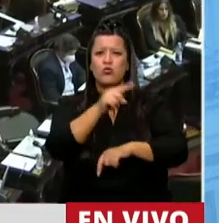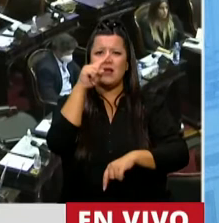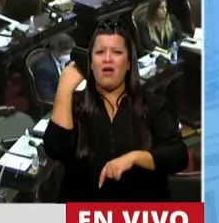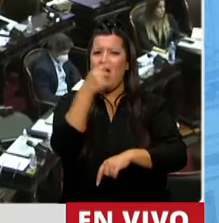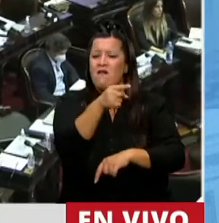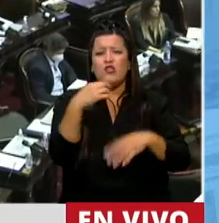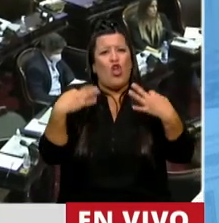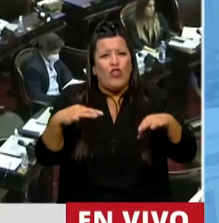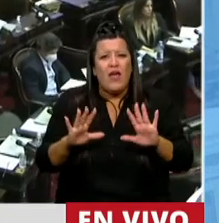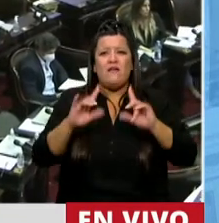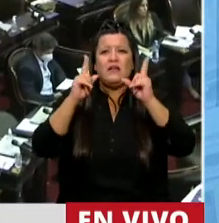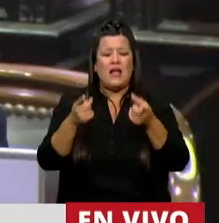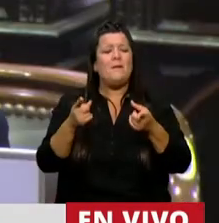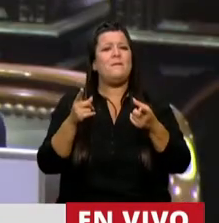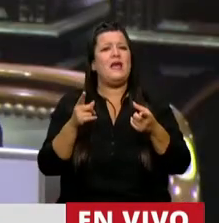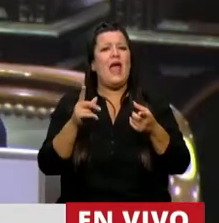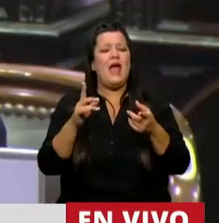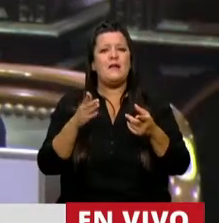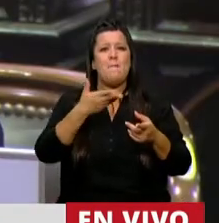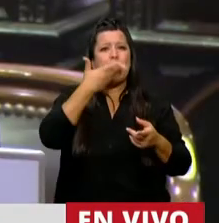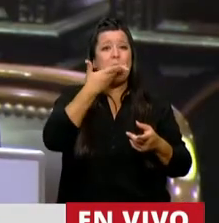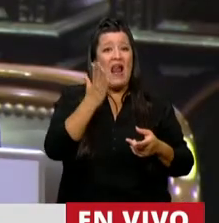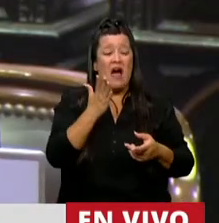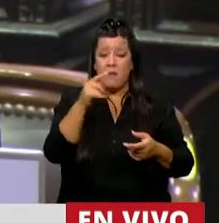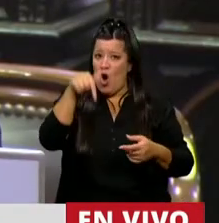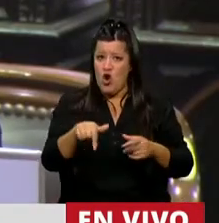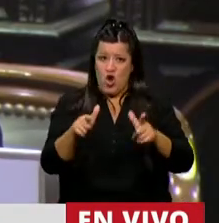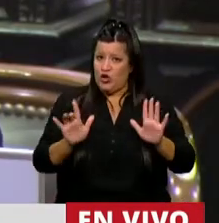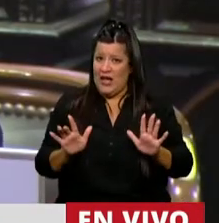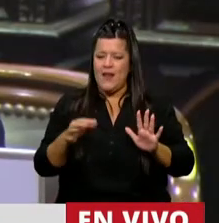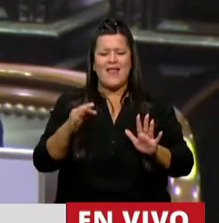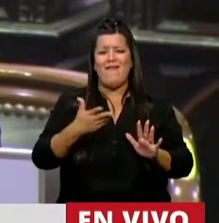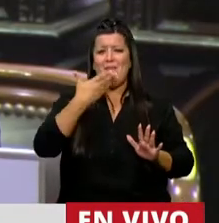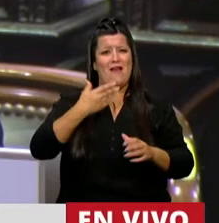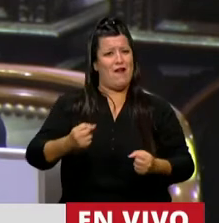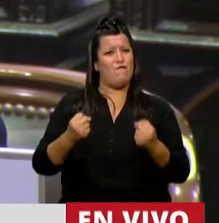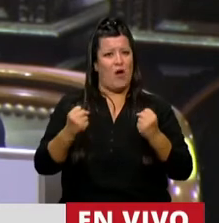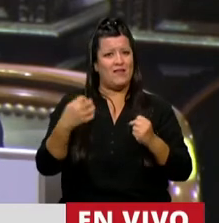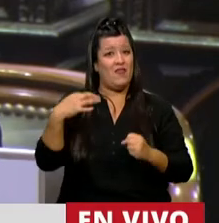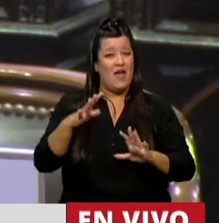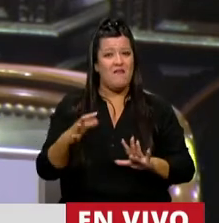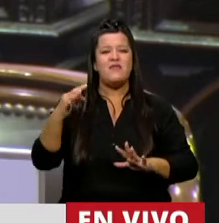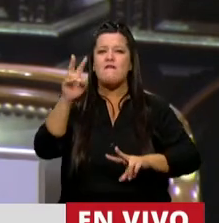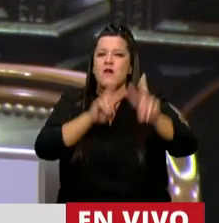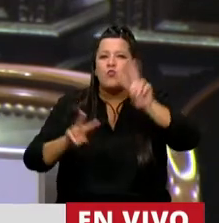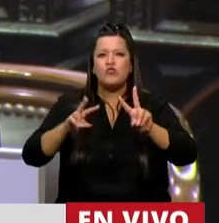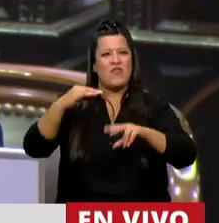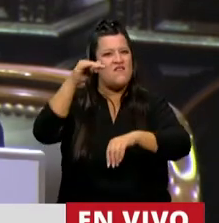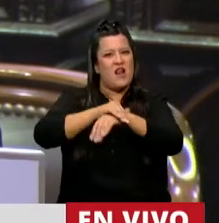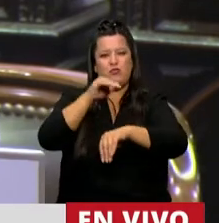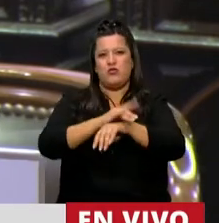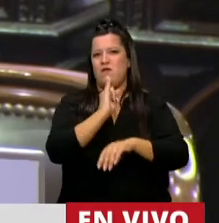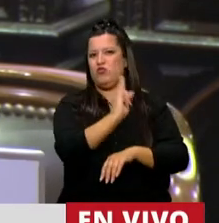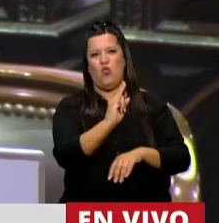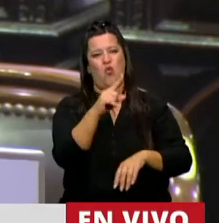aplomo y una palabra que hoy no tiene. La tiene que encontrar, tiene que hacerse cargo